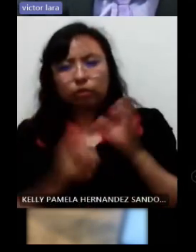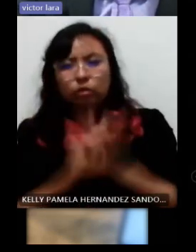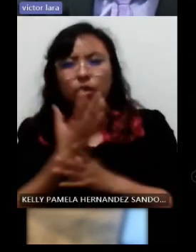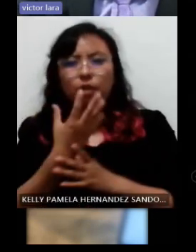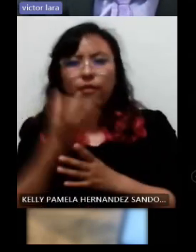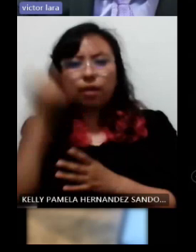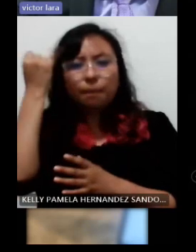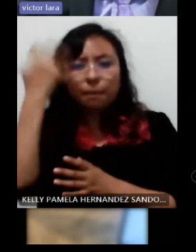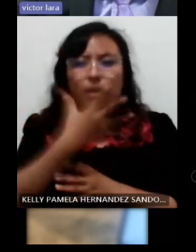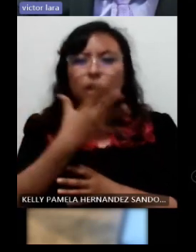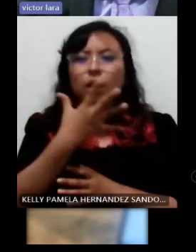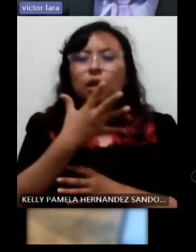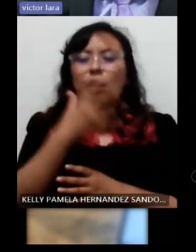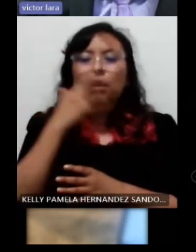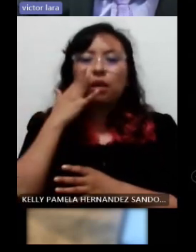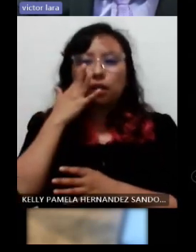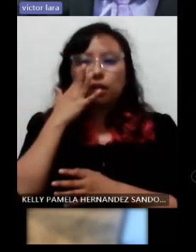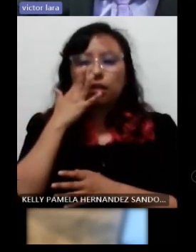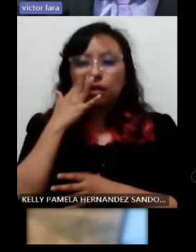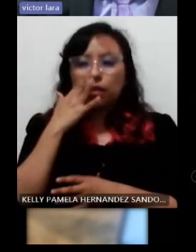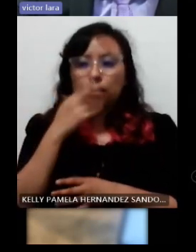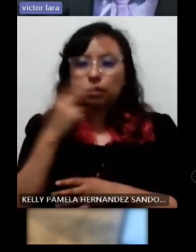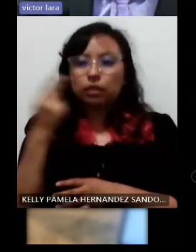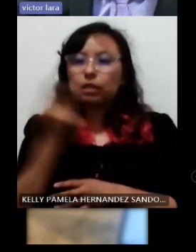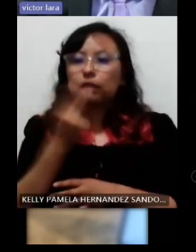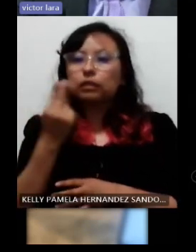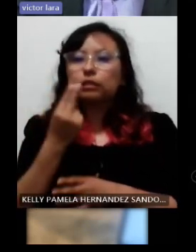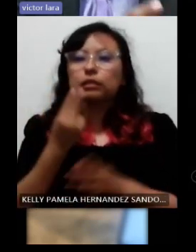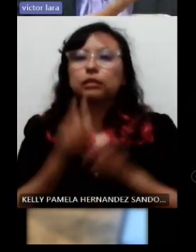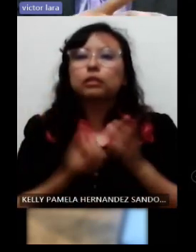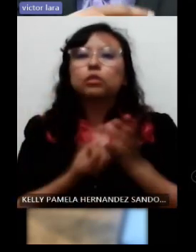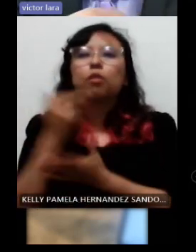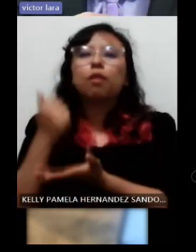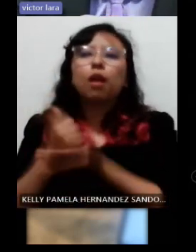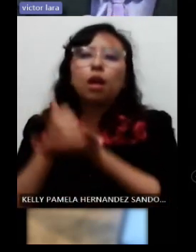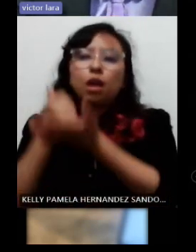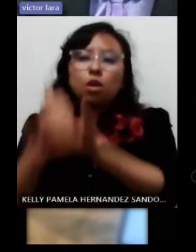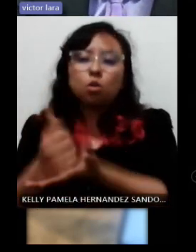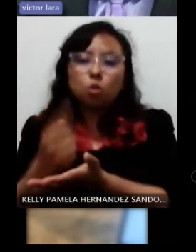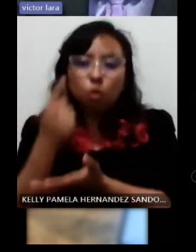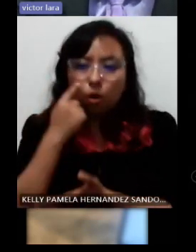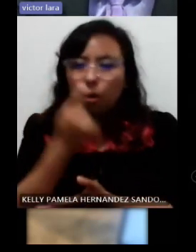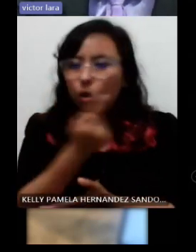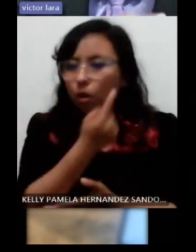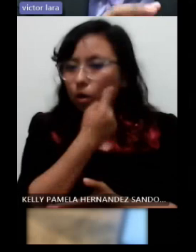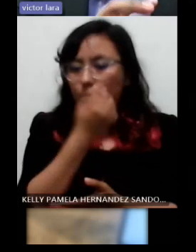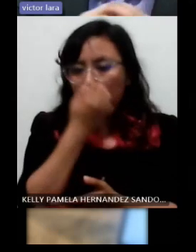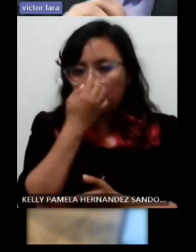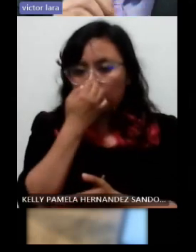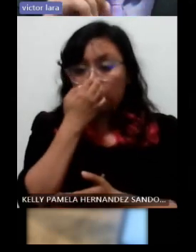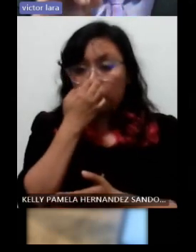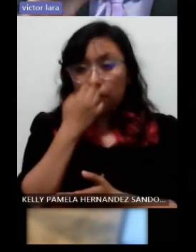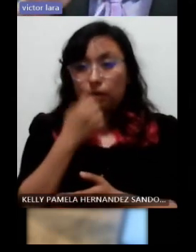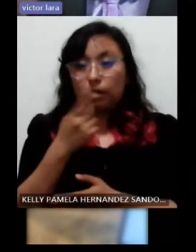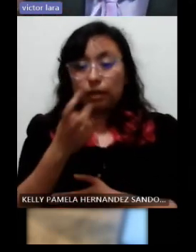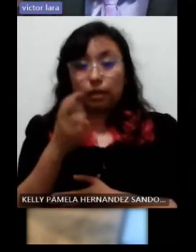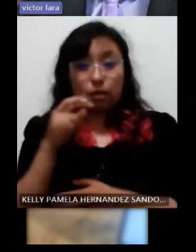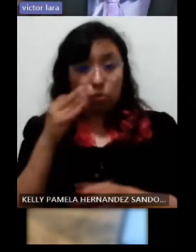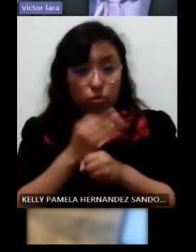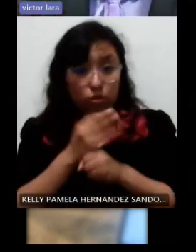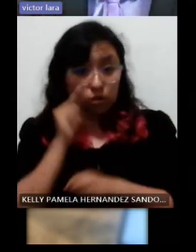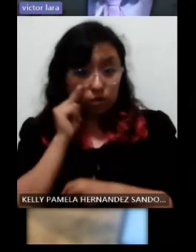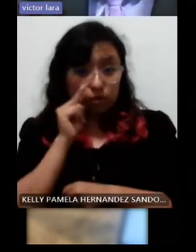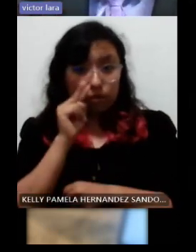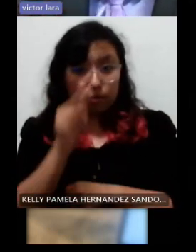debemos de empezar a integrar diferentes ayudas ópticas en este caso lo que ustedes ven que